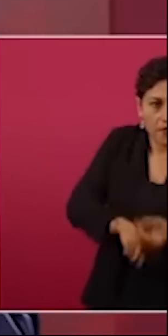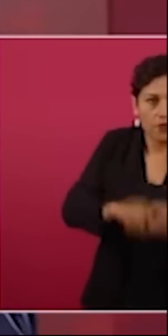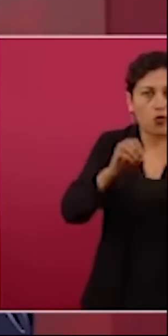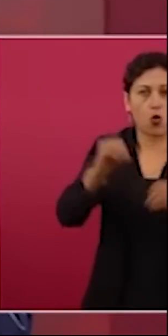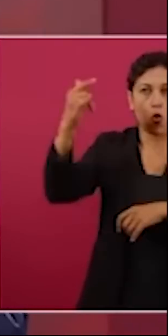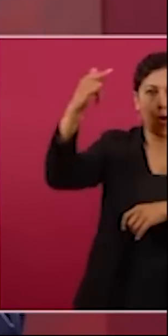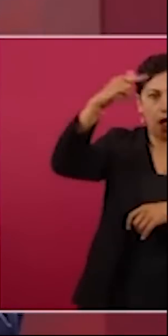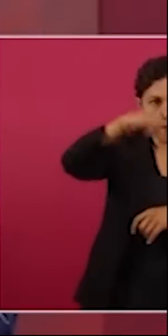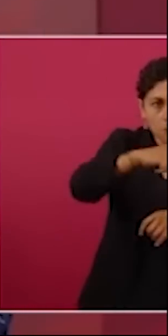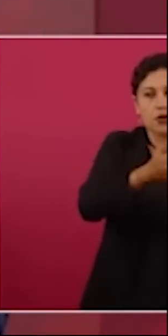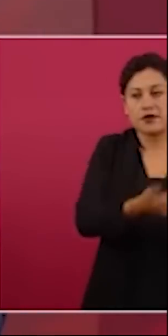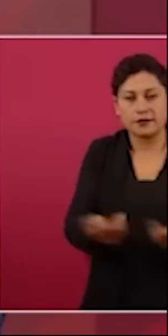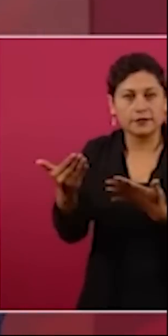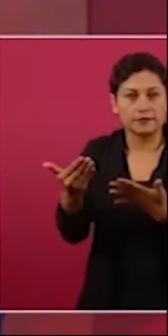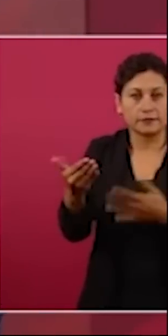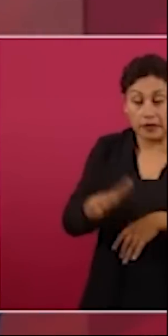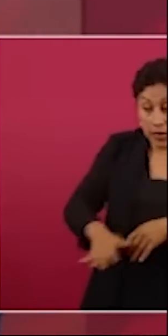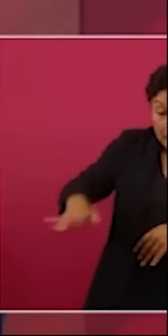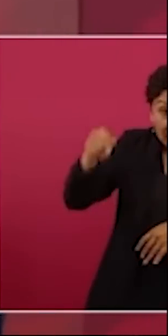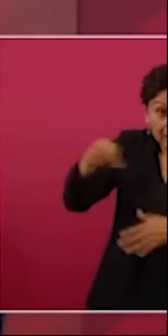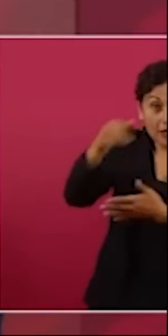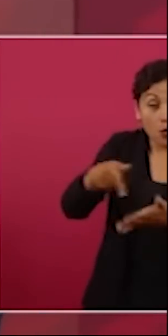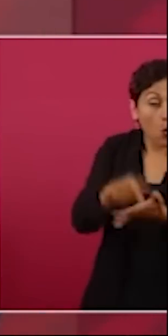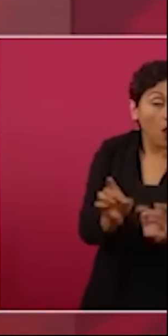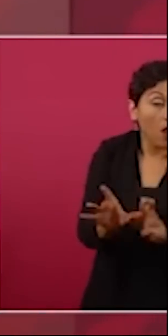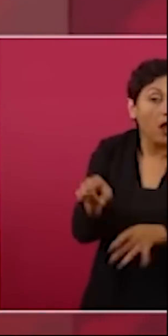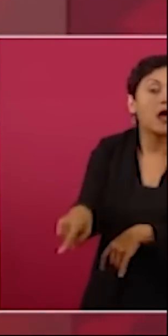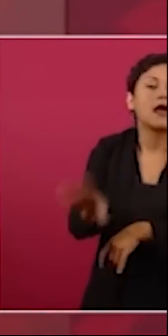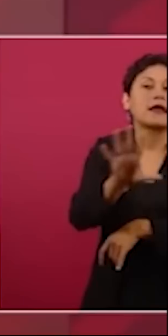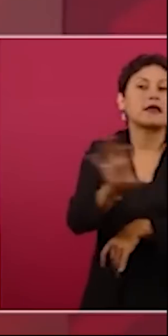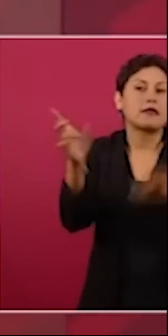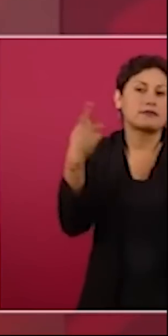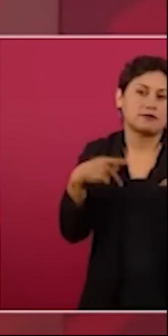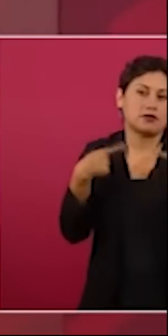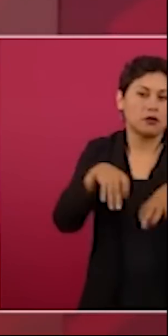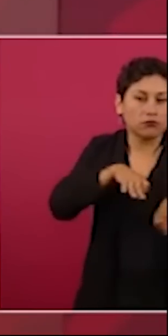hay como 500 personas trabajando día y noche